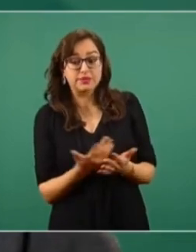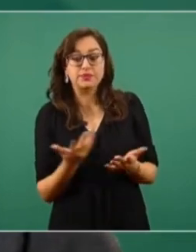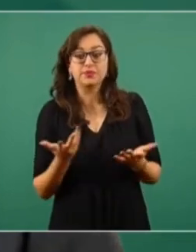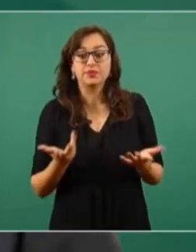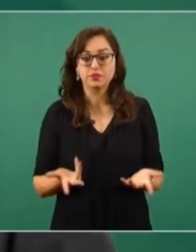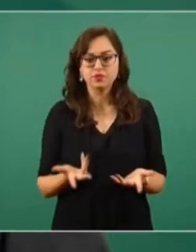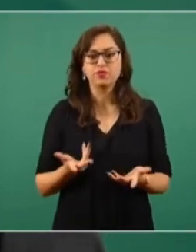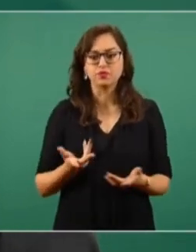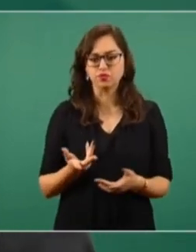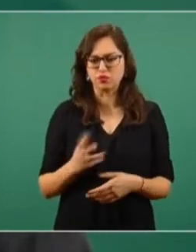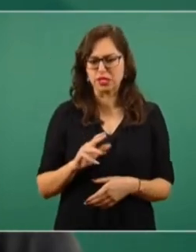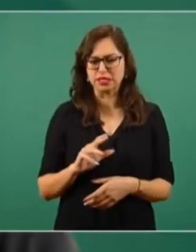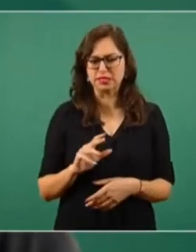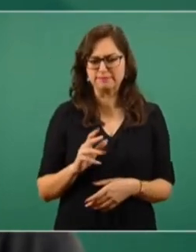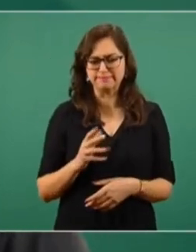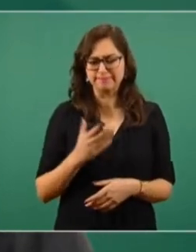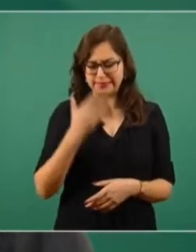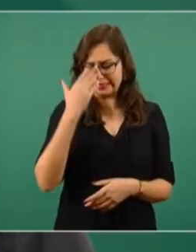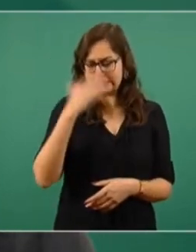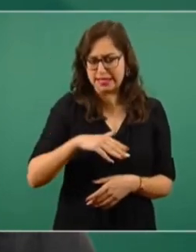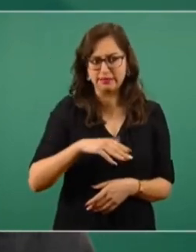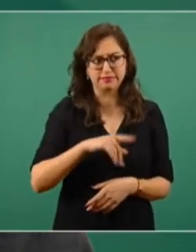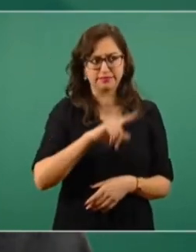Entendemos la situación de Texas.